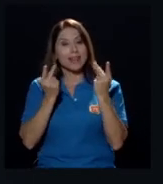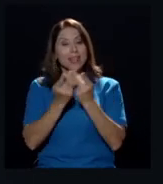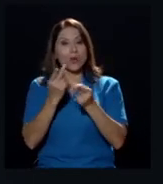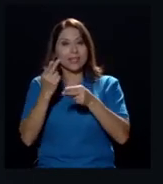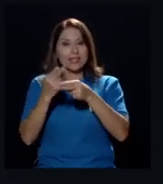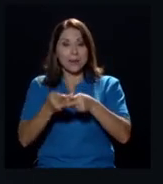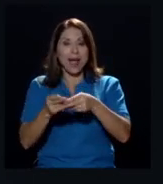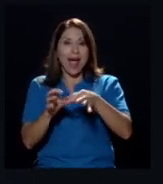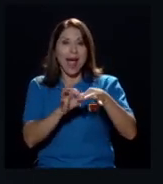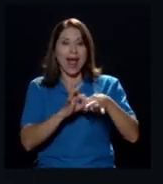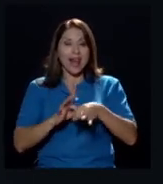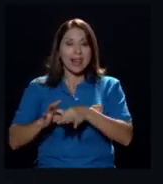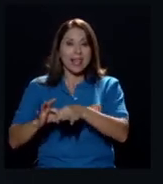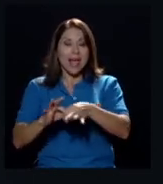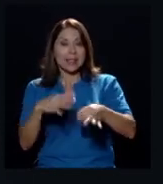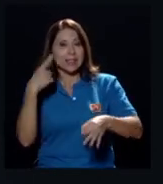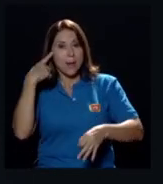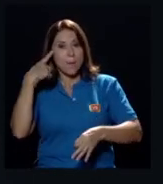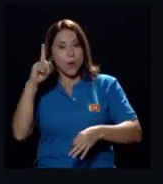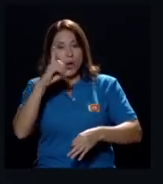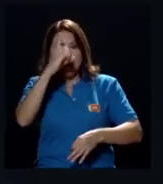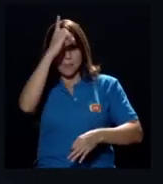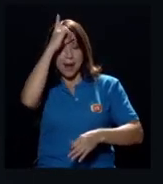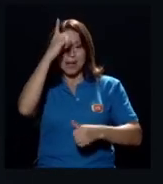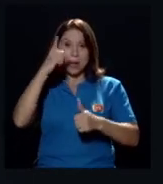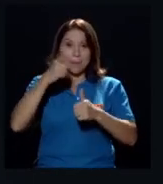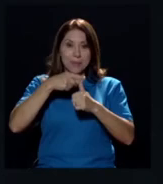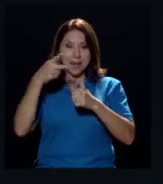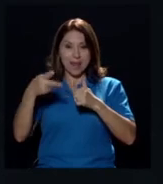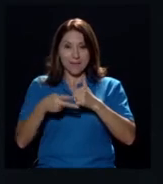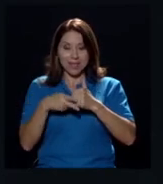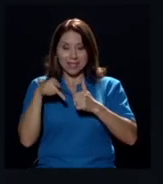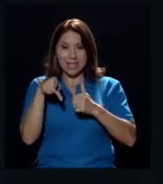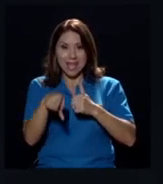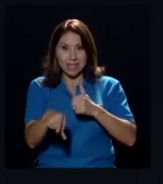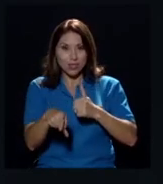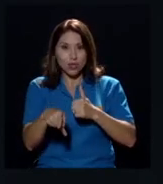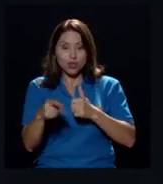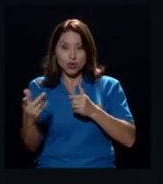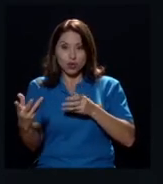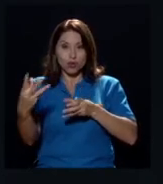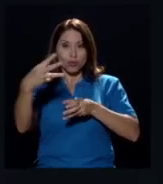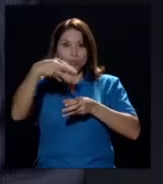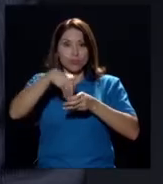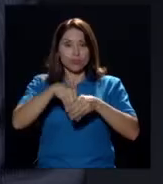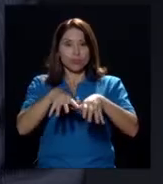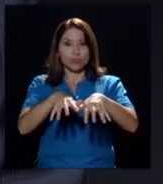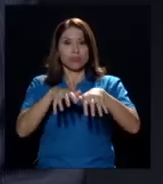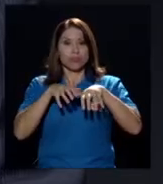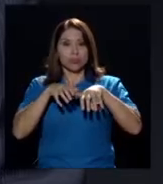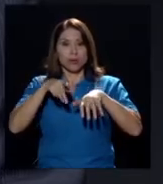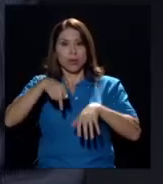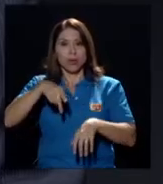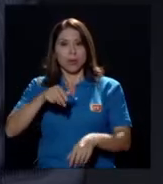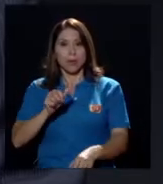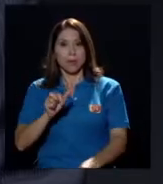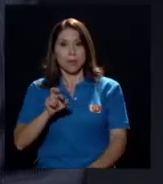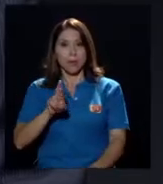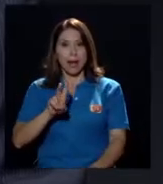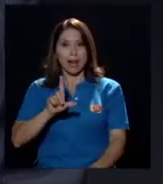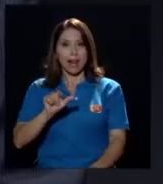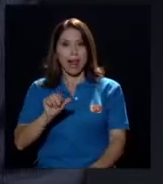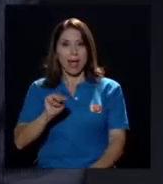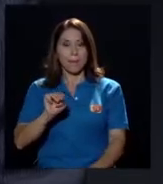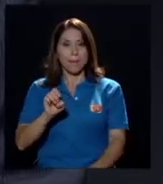un partido que por primera vez accede al Parlamento, por lo menos en la historia reciente.